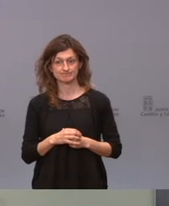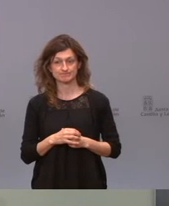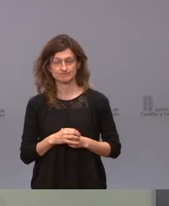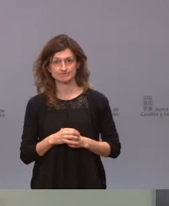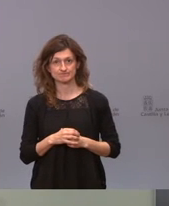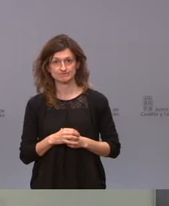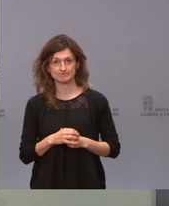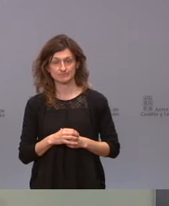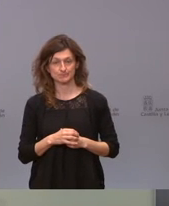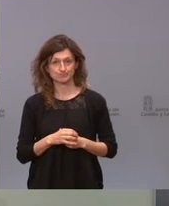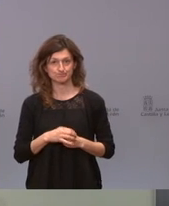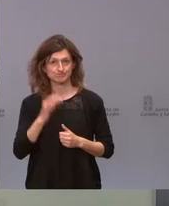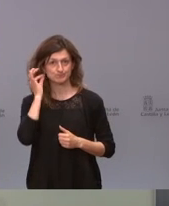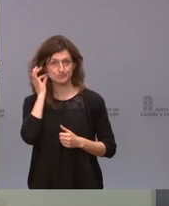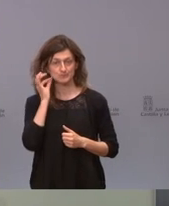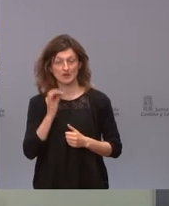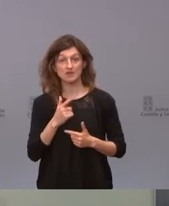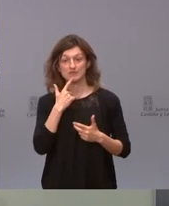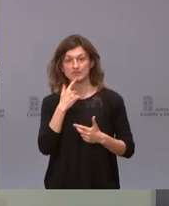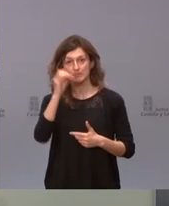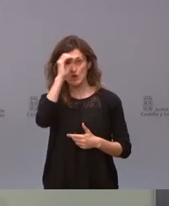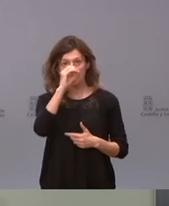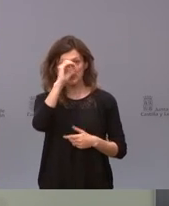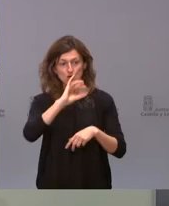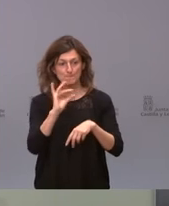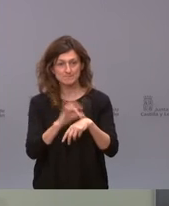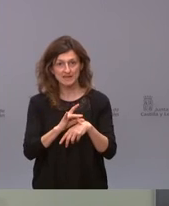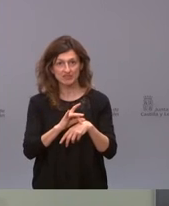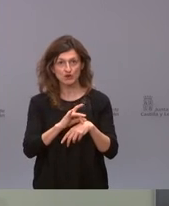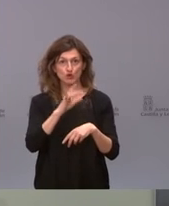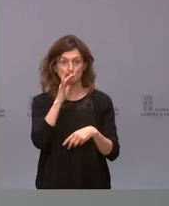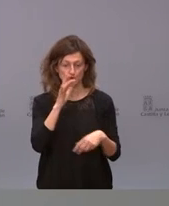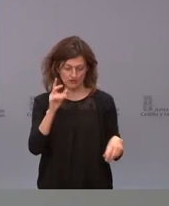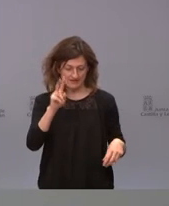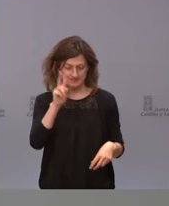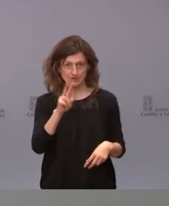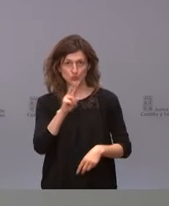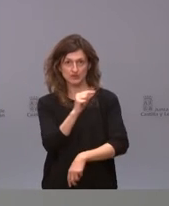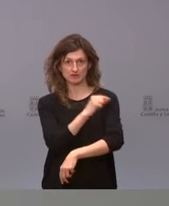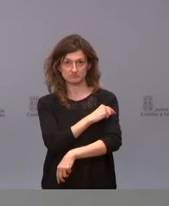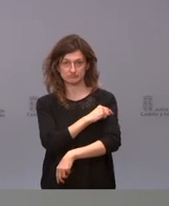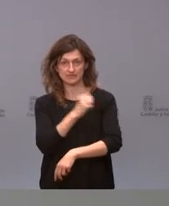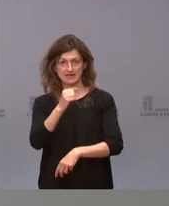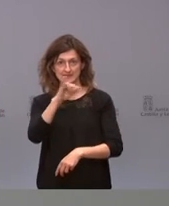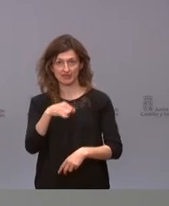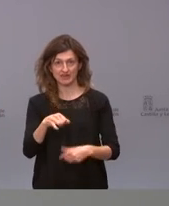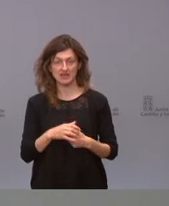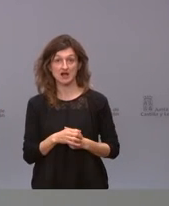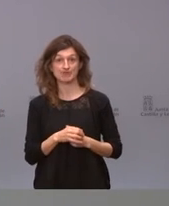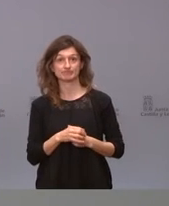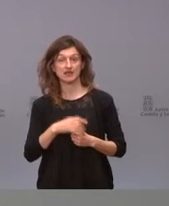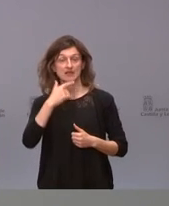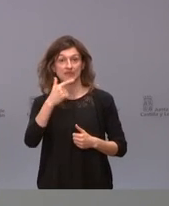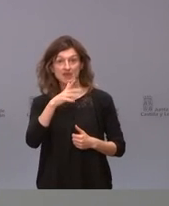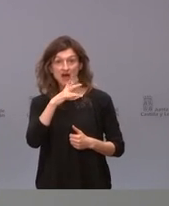bueno en relación a mi opinión como médico sobre la segunda dosis de AstraZeneca decir que